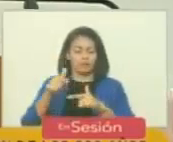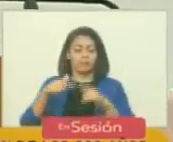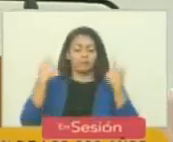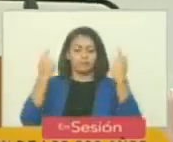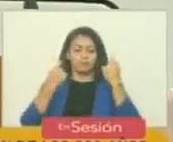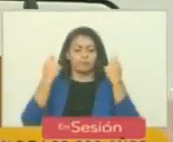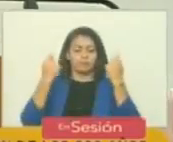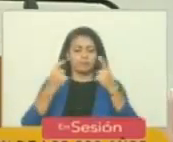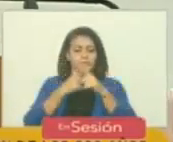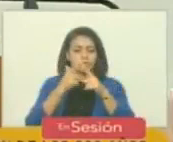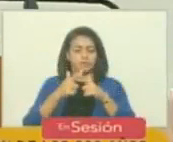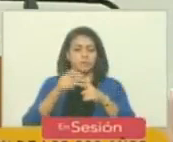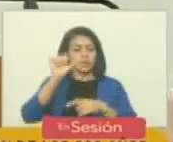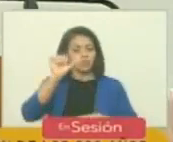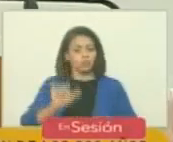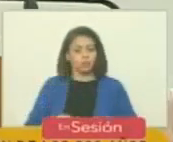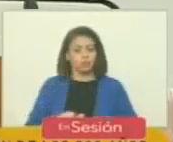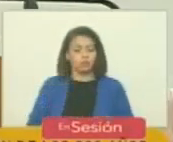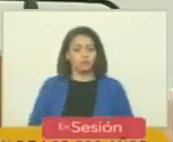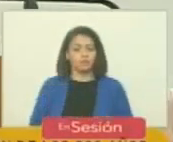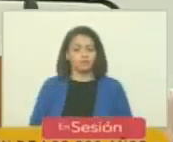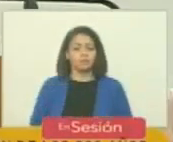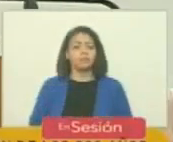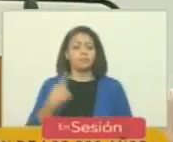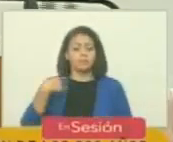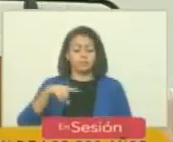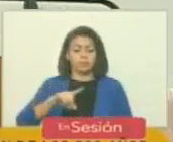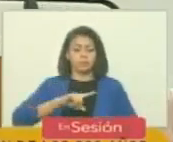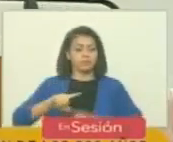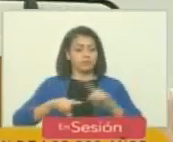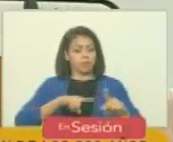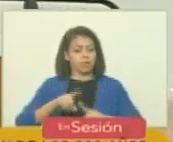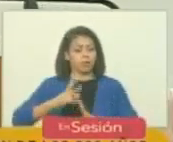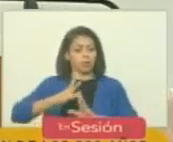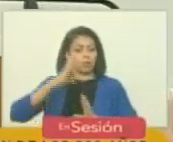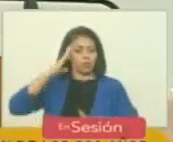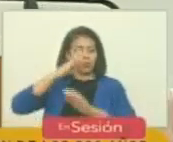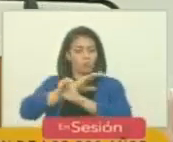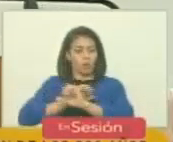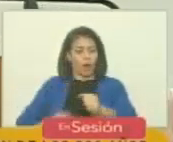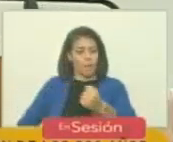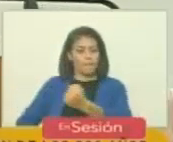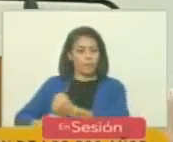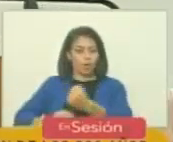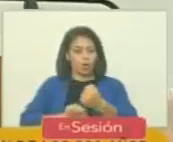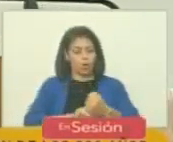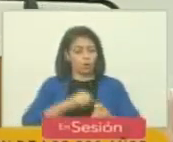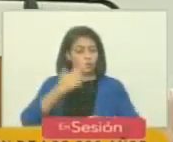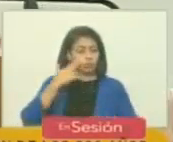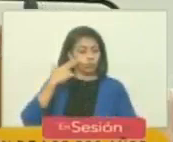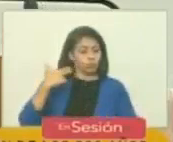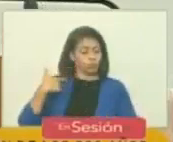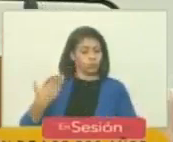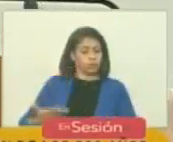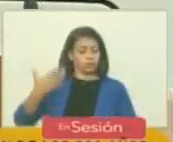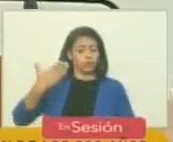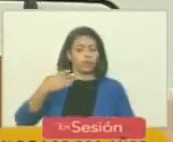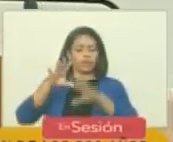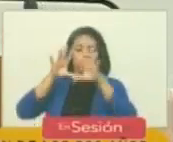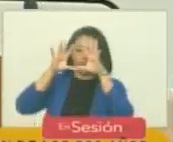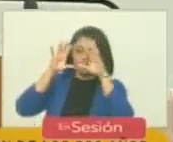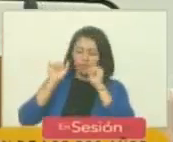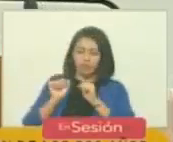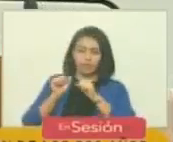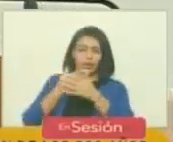campaña del sur teniendo mando teniendo tropa teniendo respaldo teniendo prestigio el general San Martín entendió